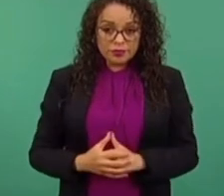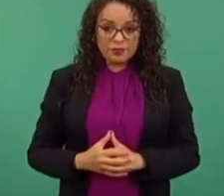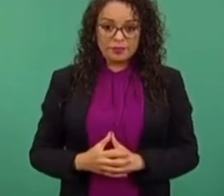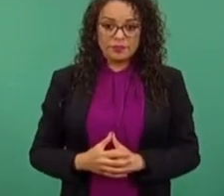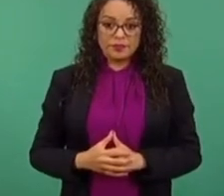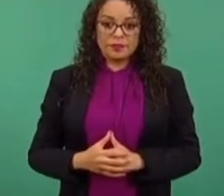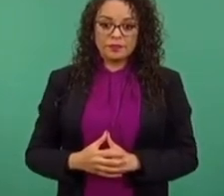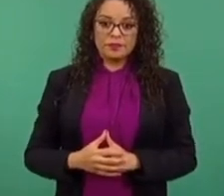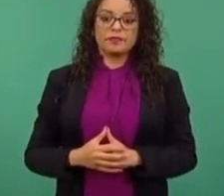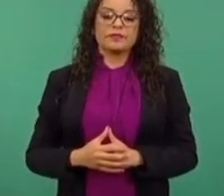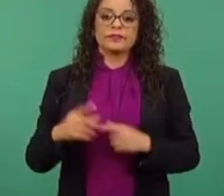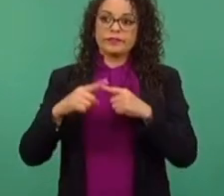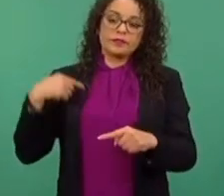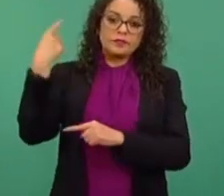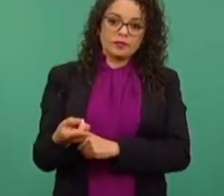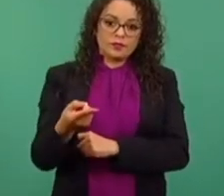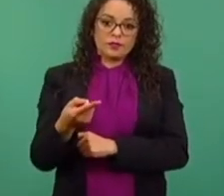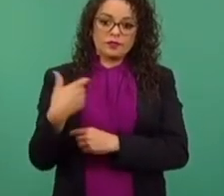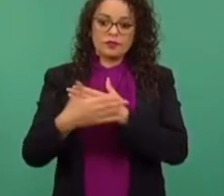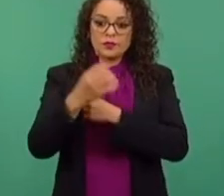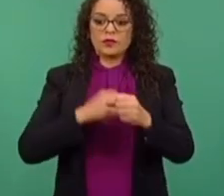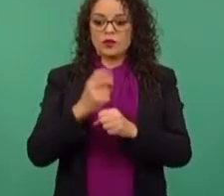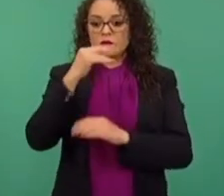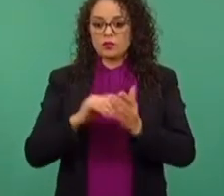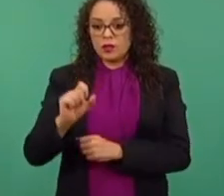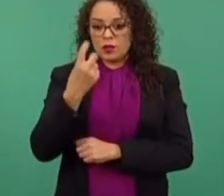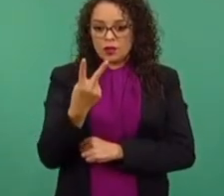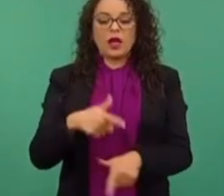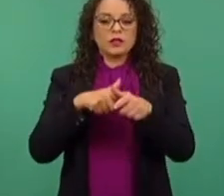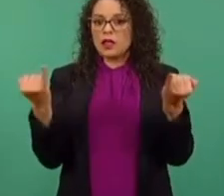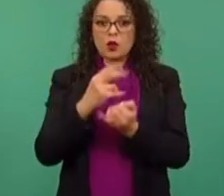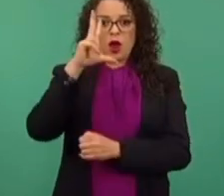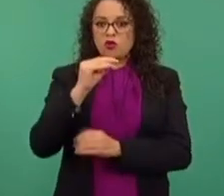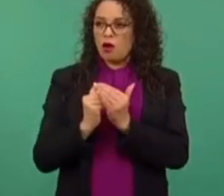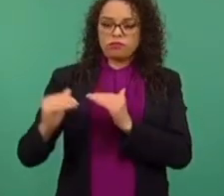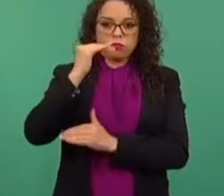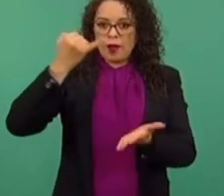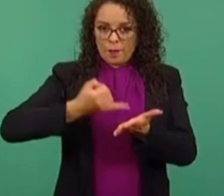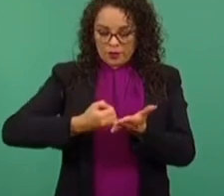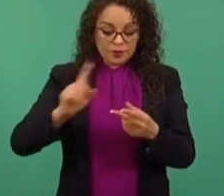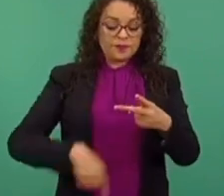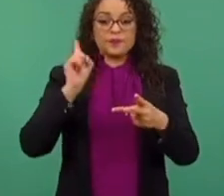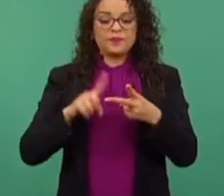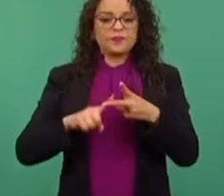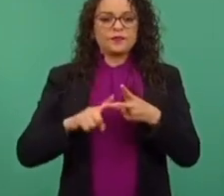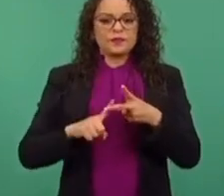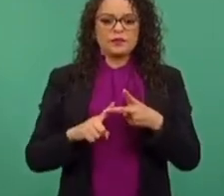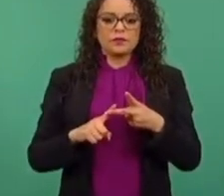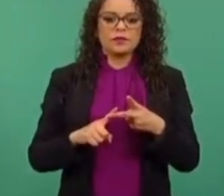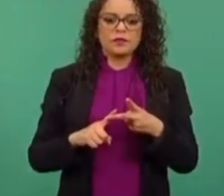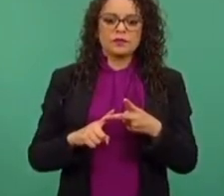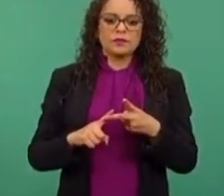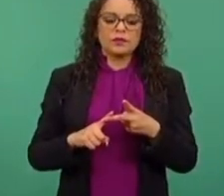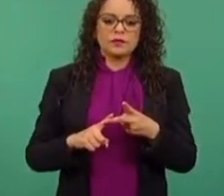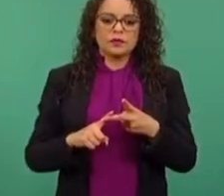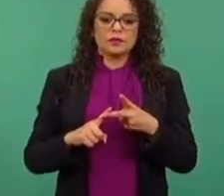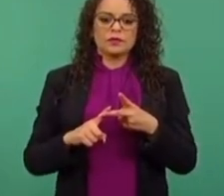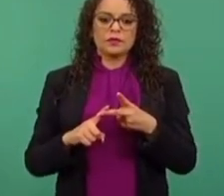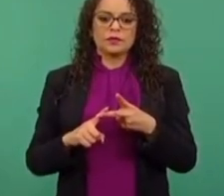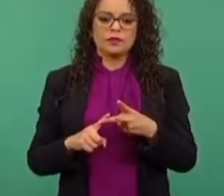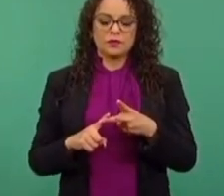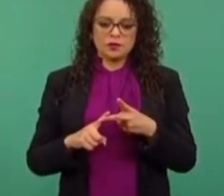Vamos para el 22, sin aumentar impuestos. Y lo segundo, hay ya un sistema de simplificación